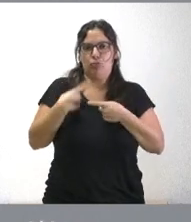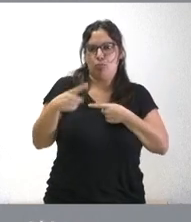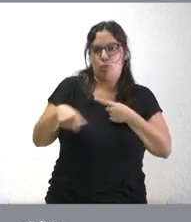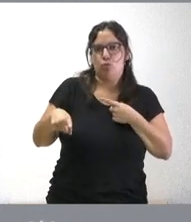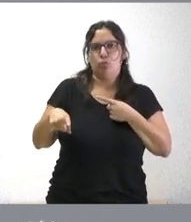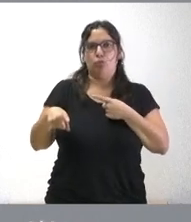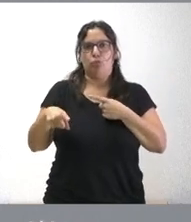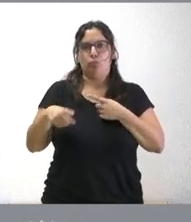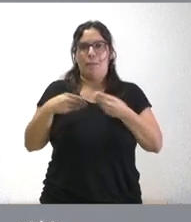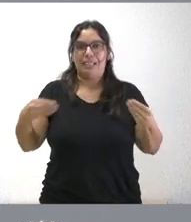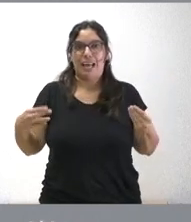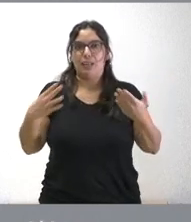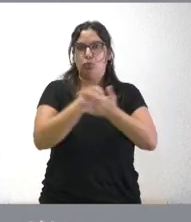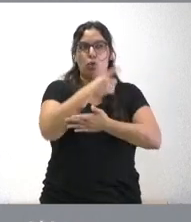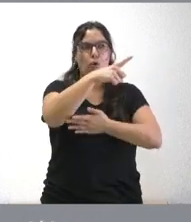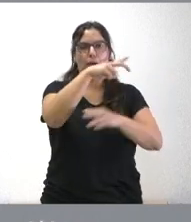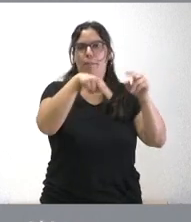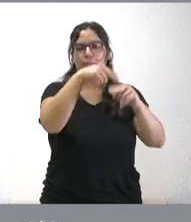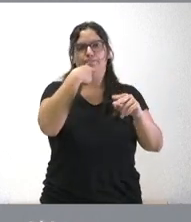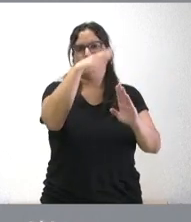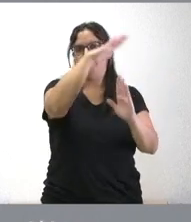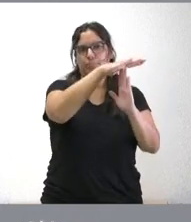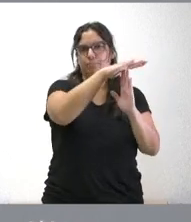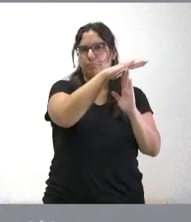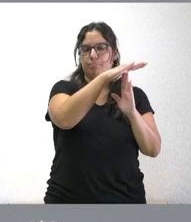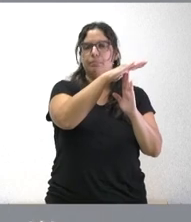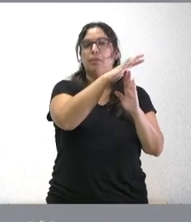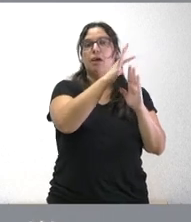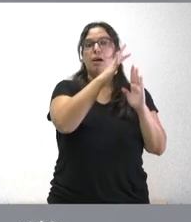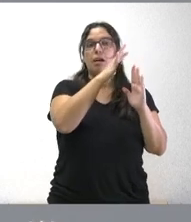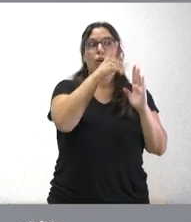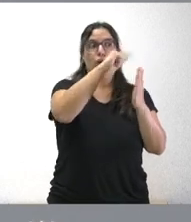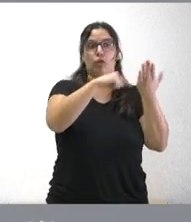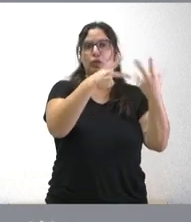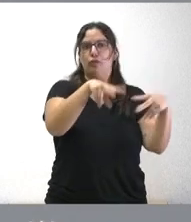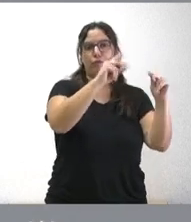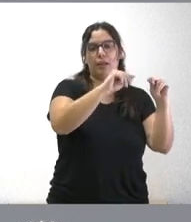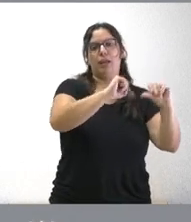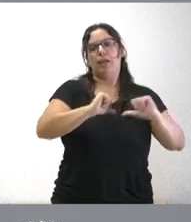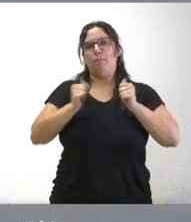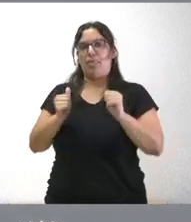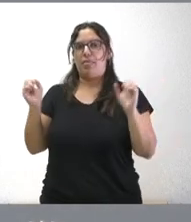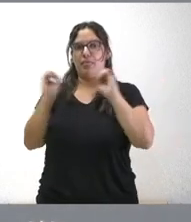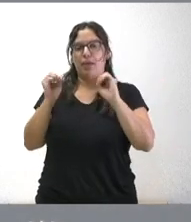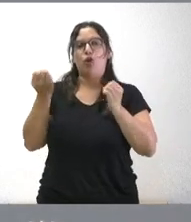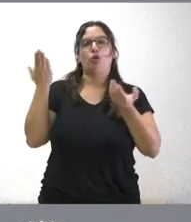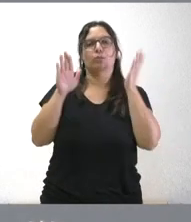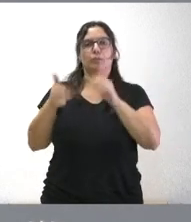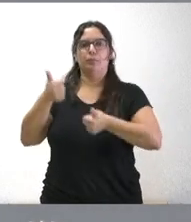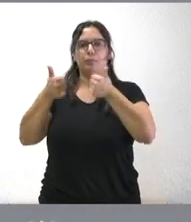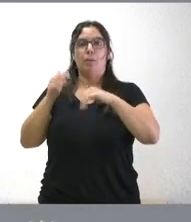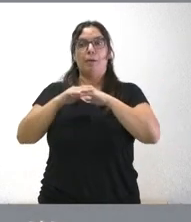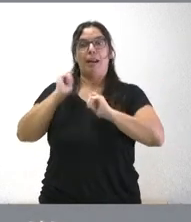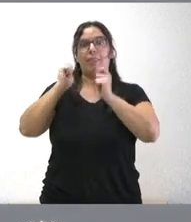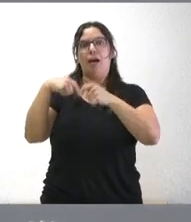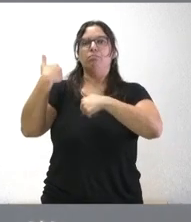contratista paralizó las obras. Lo que hacemos ahora es dar por finalizado este contrato para volverlo a licitar de nuevo y, por tanto, recuperar el ritmo de